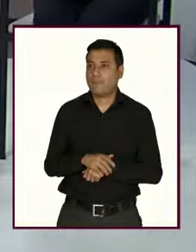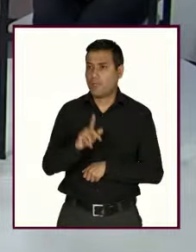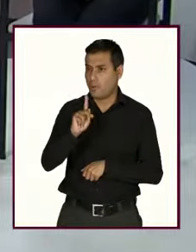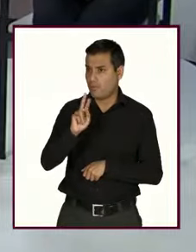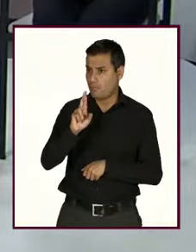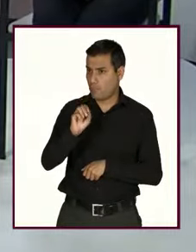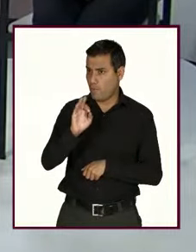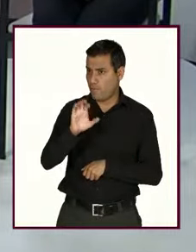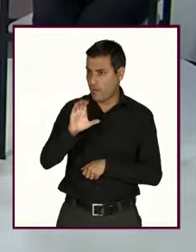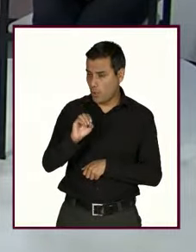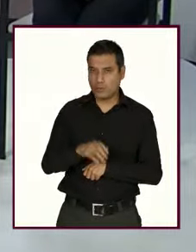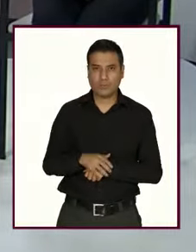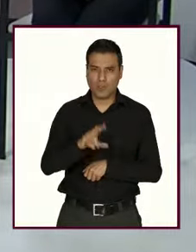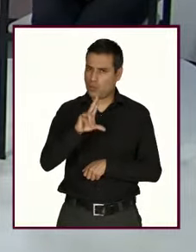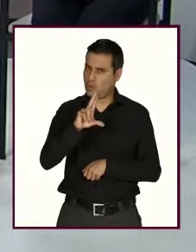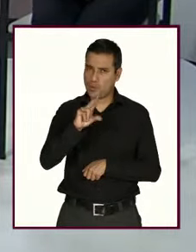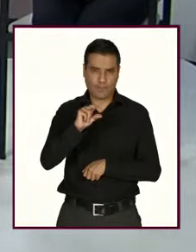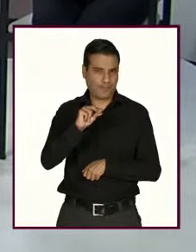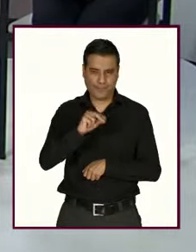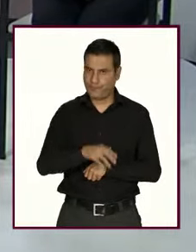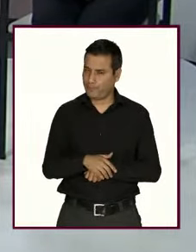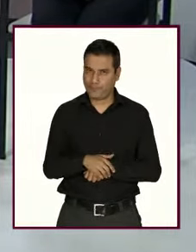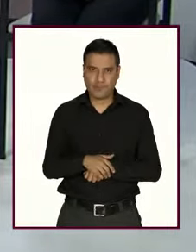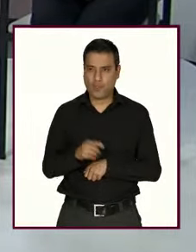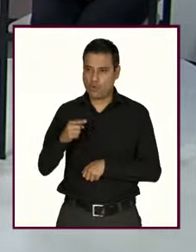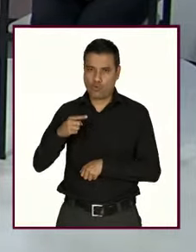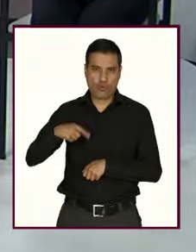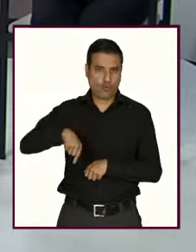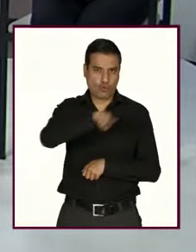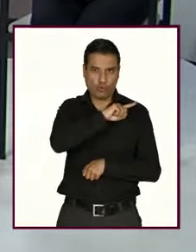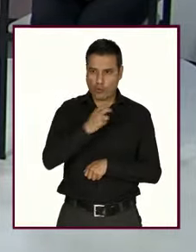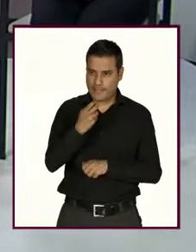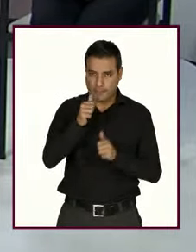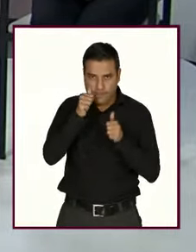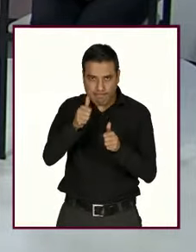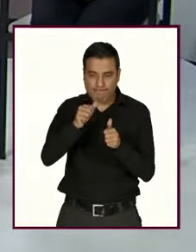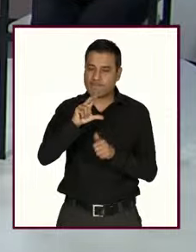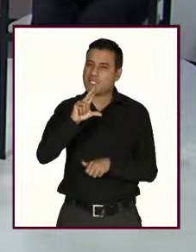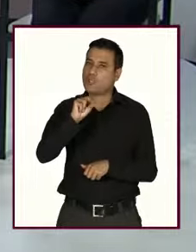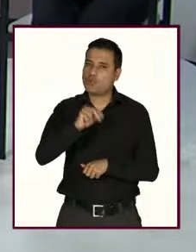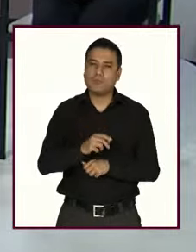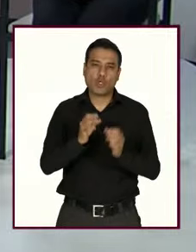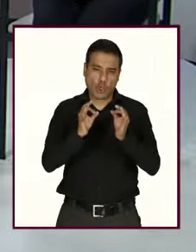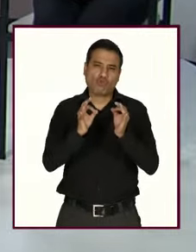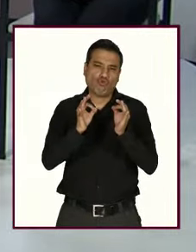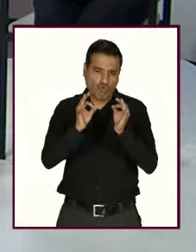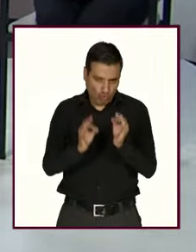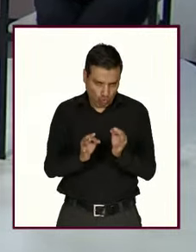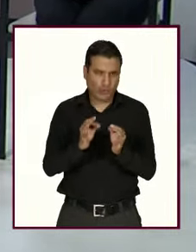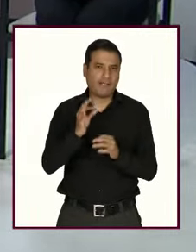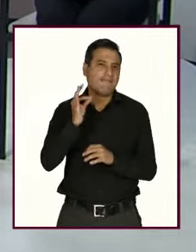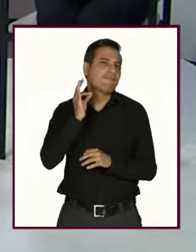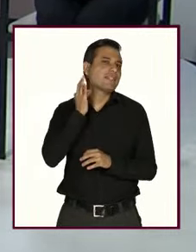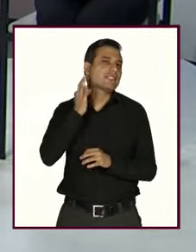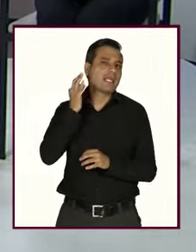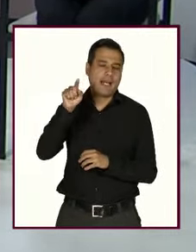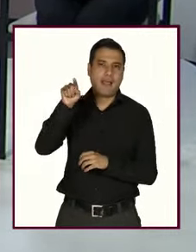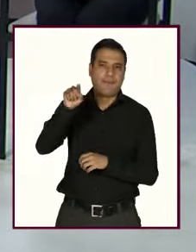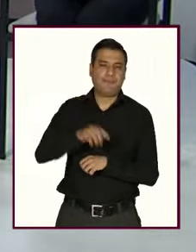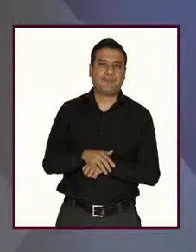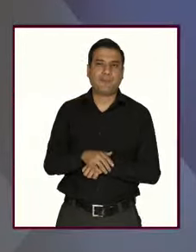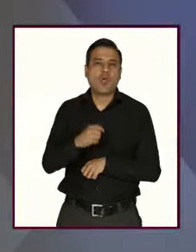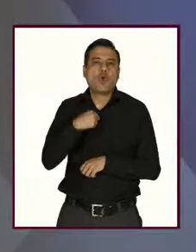también podrían acudir? No, nosotros no podríamos atender denuncias de esta índole tendrían que ser justamente con la Fiscalía nosotros solamente